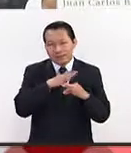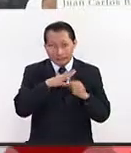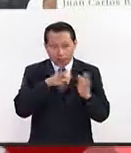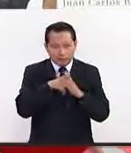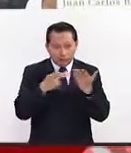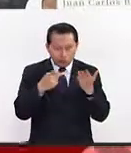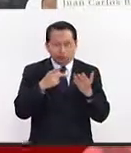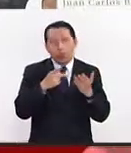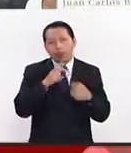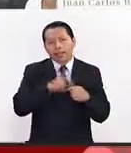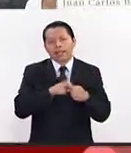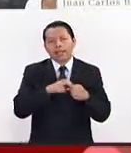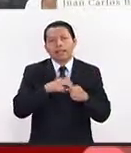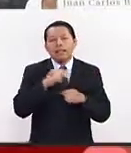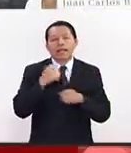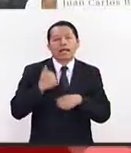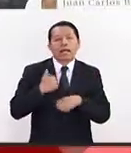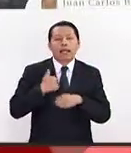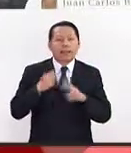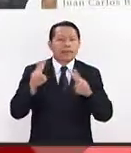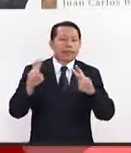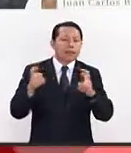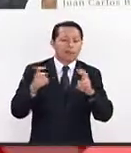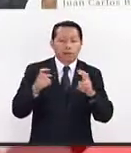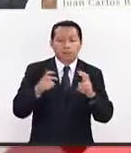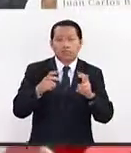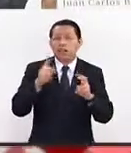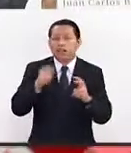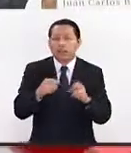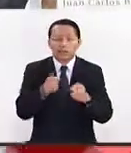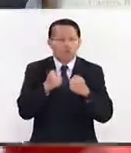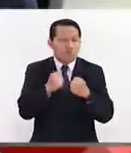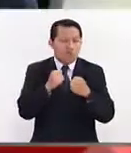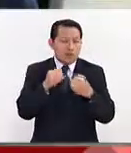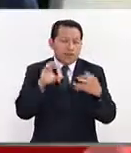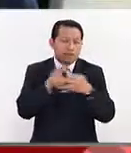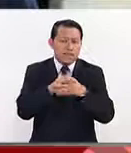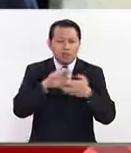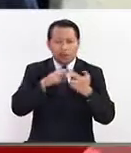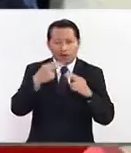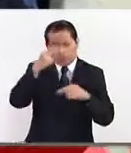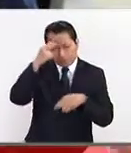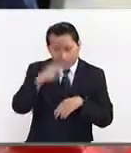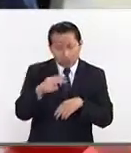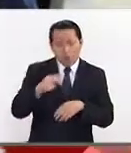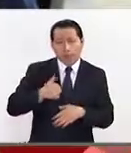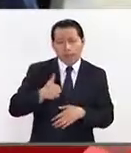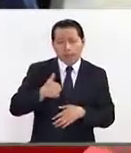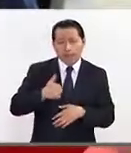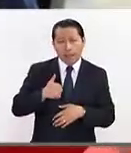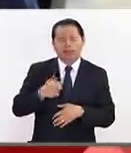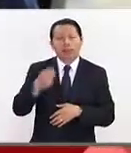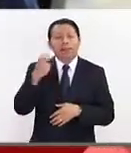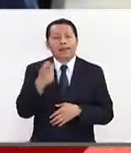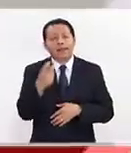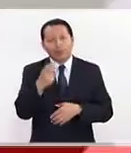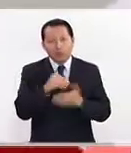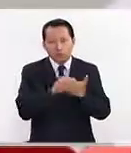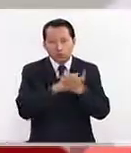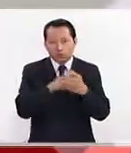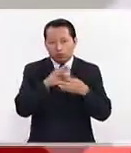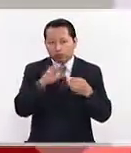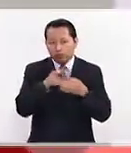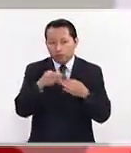nacional en Canadá, que se ha titulado Mantengamos fuerte la relación México-Canadá. En este artículo